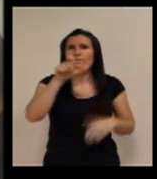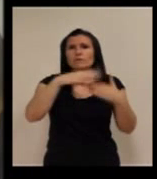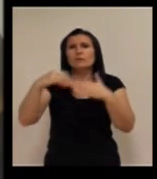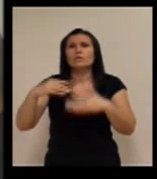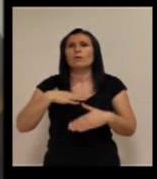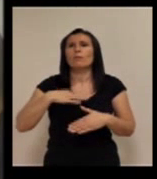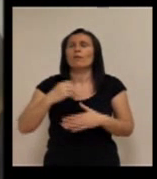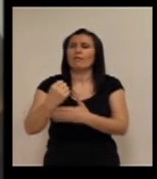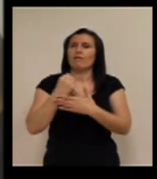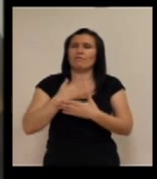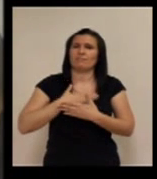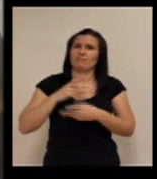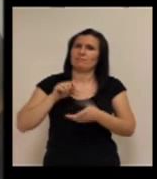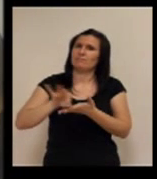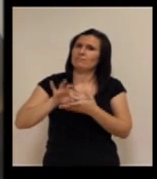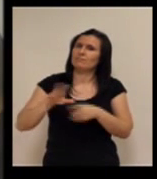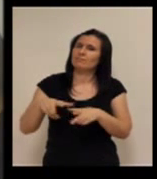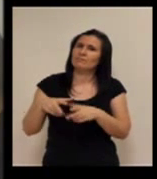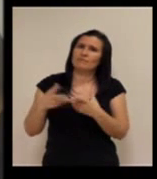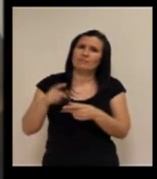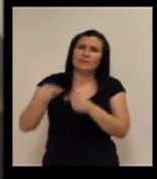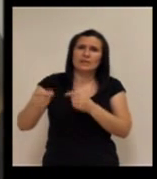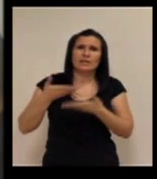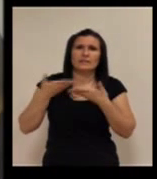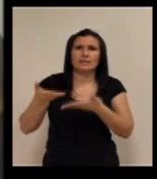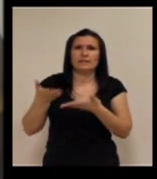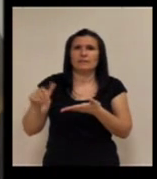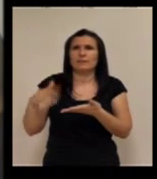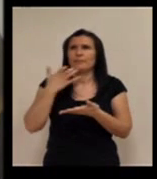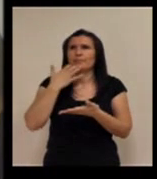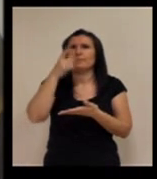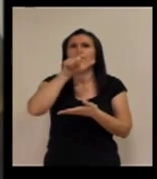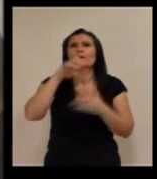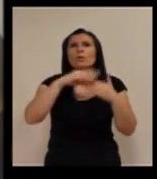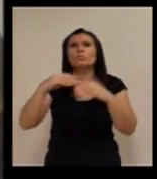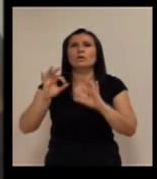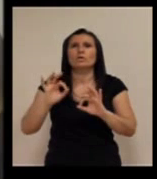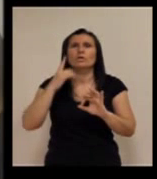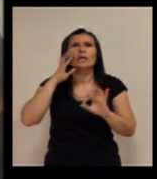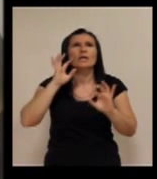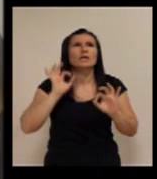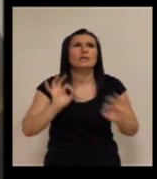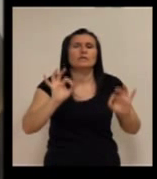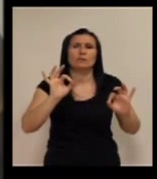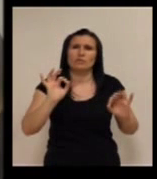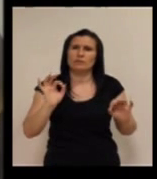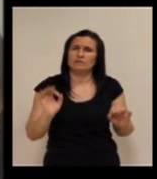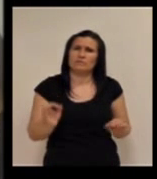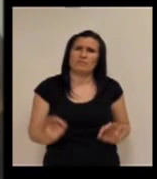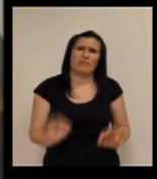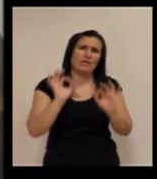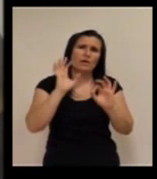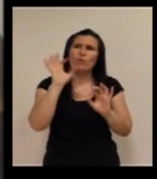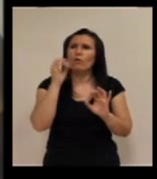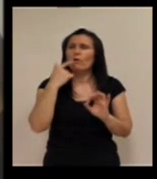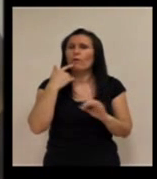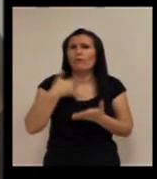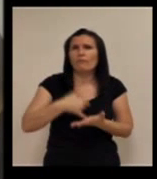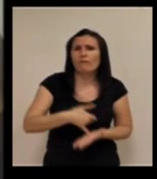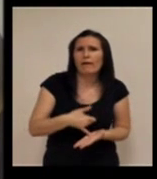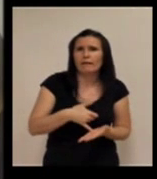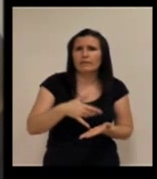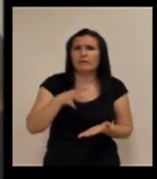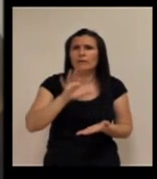cualquier usuario siempre se va a apoyar para cualquier duda que tenga usuarios que tienen un especial riesgo o son frágiles.